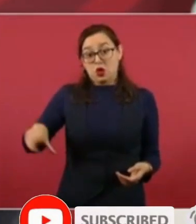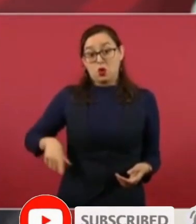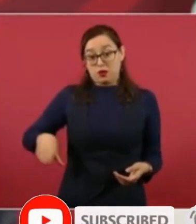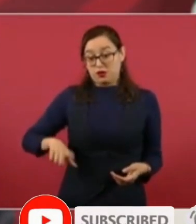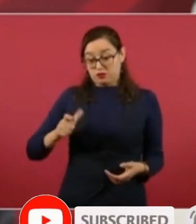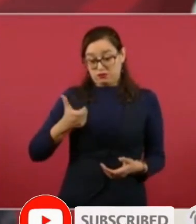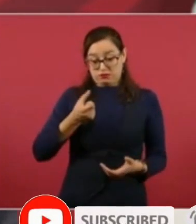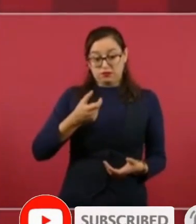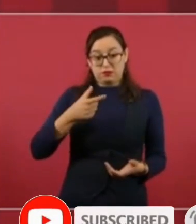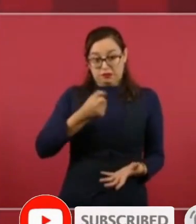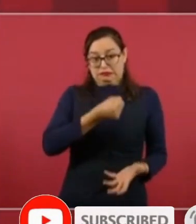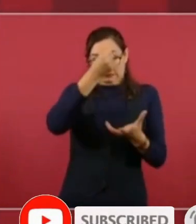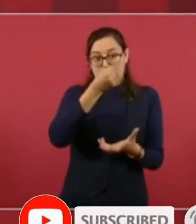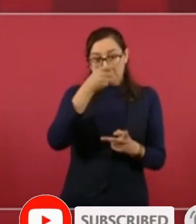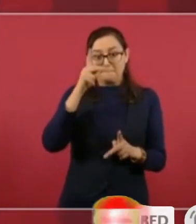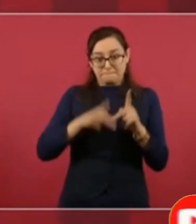televisión